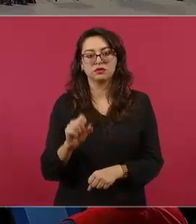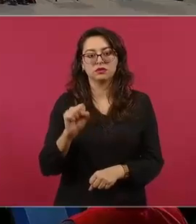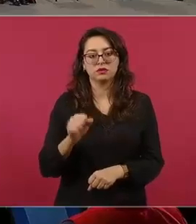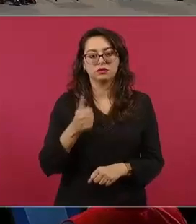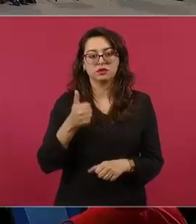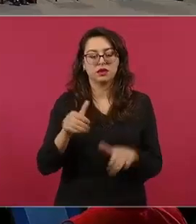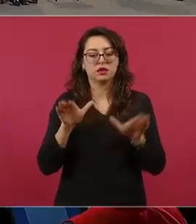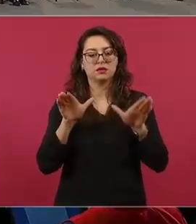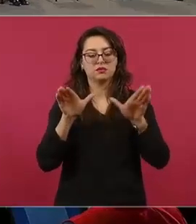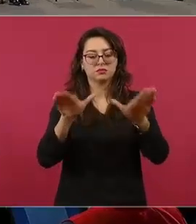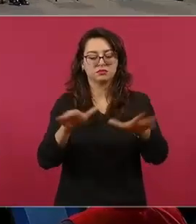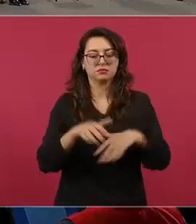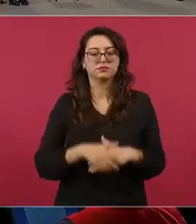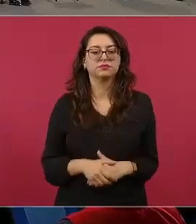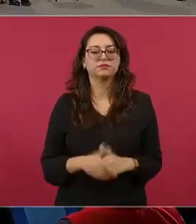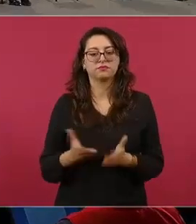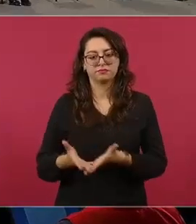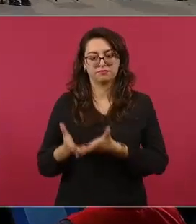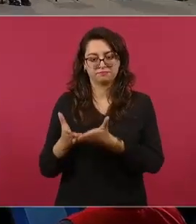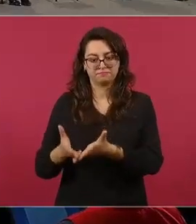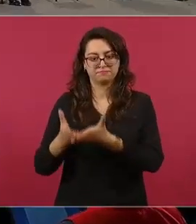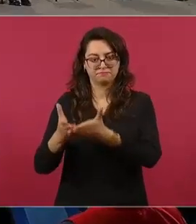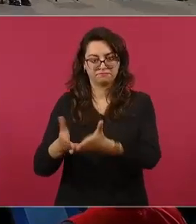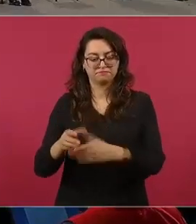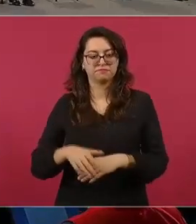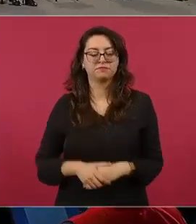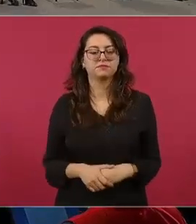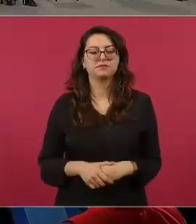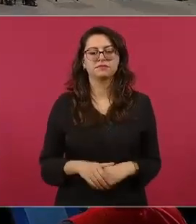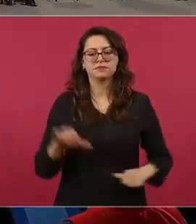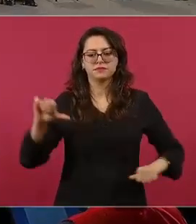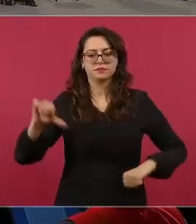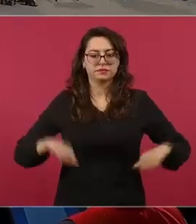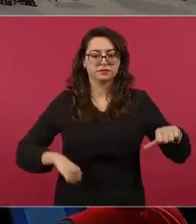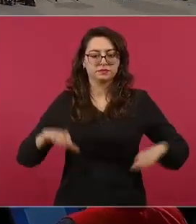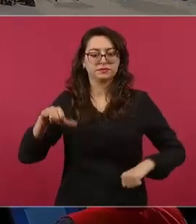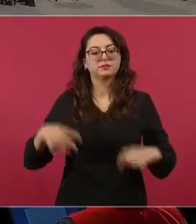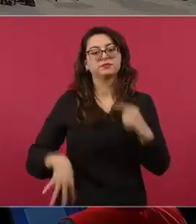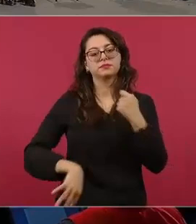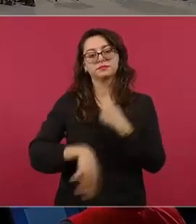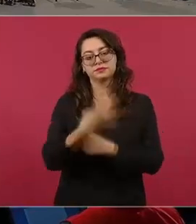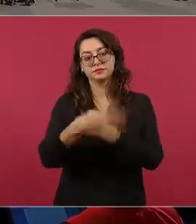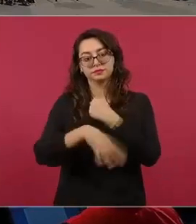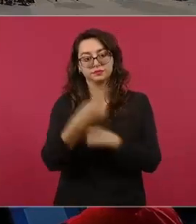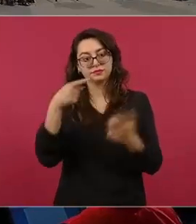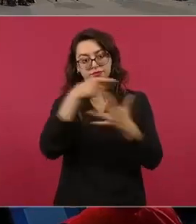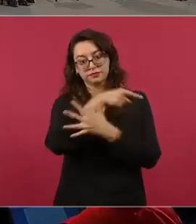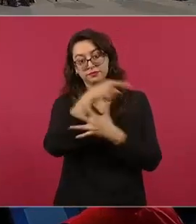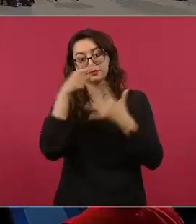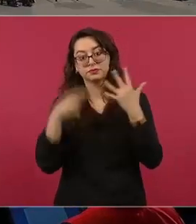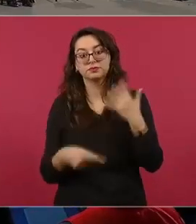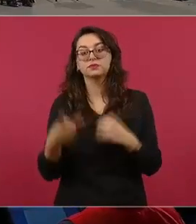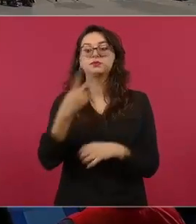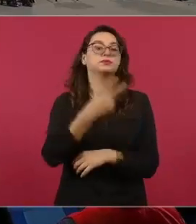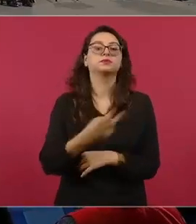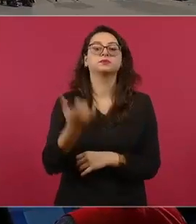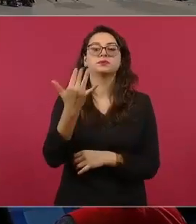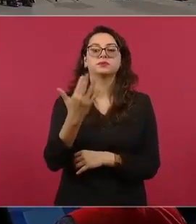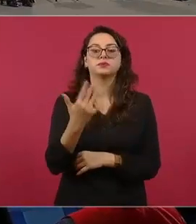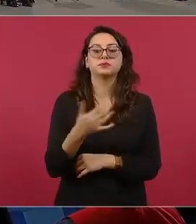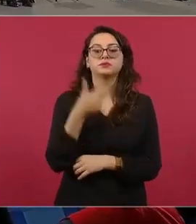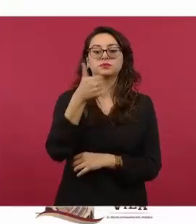Adelante, por favor. Estas son las 14 misiones que están cumpliendo los 255 mil